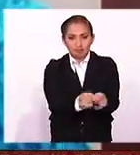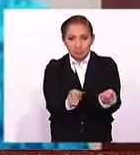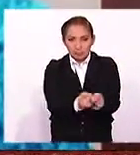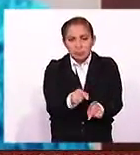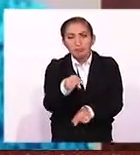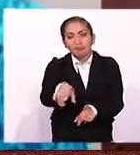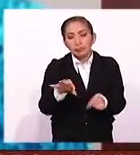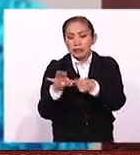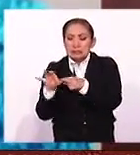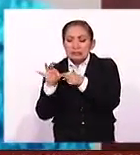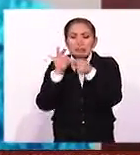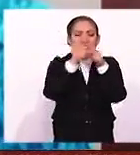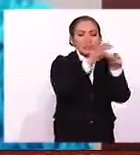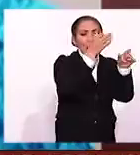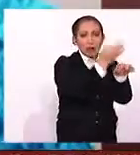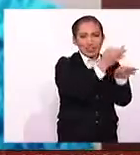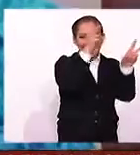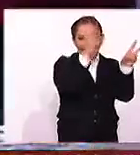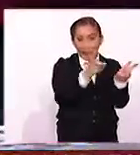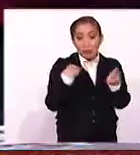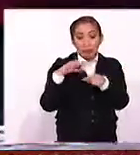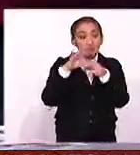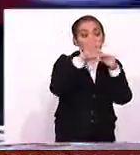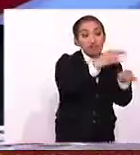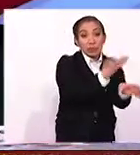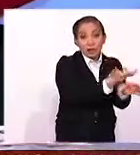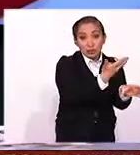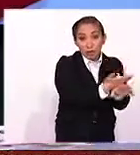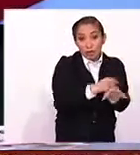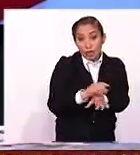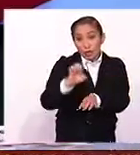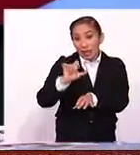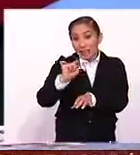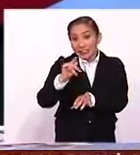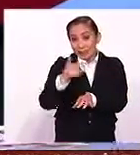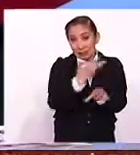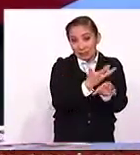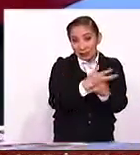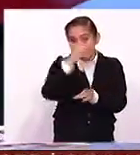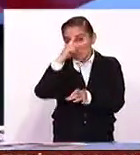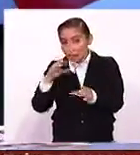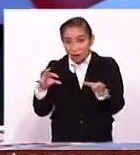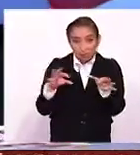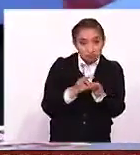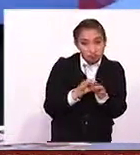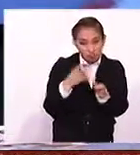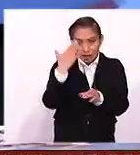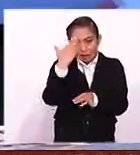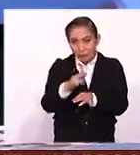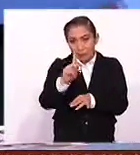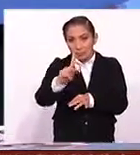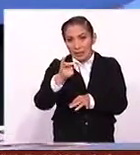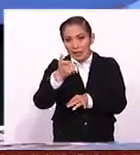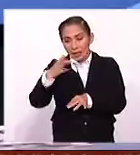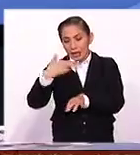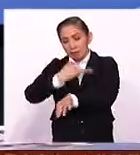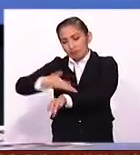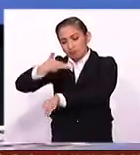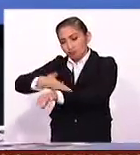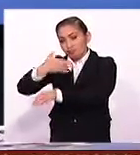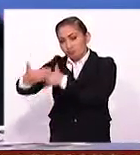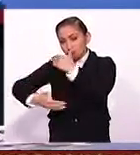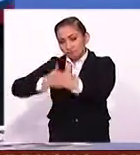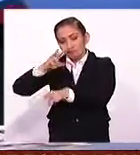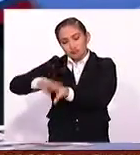la extradición es el tema que ahorita se está discutiendo de manera legal entre los Estados Unidos y México. Ya se sabe que la PGR está en